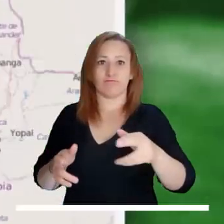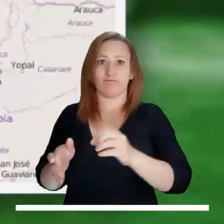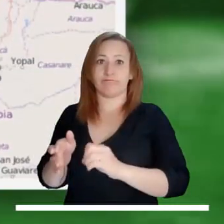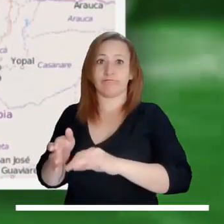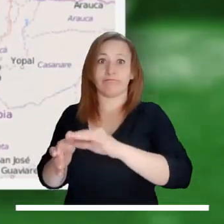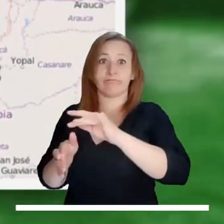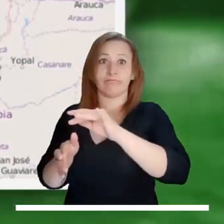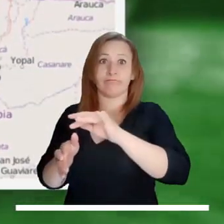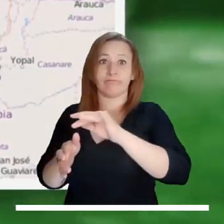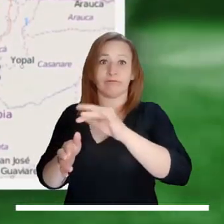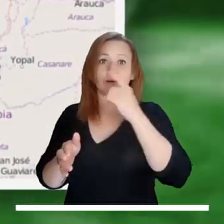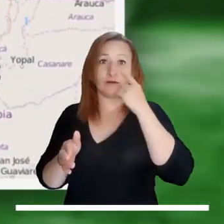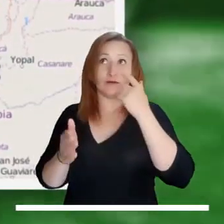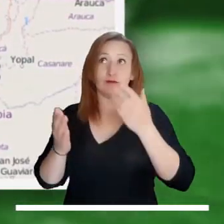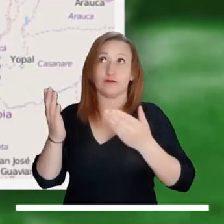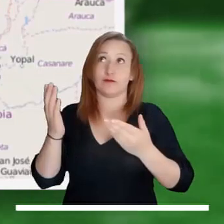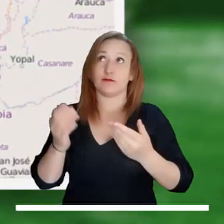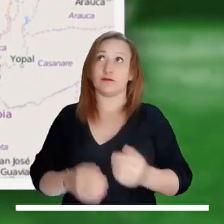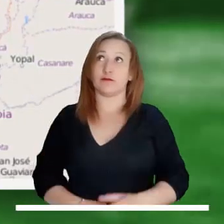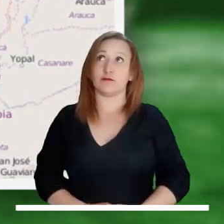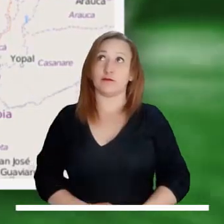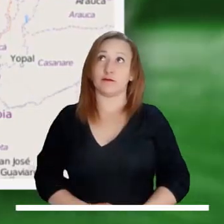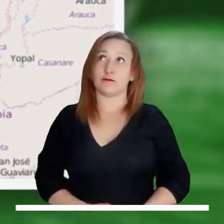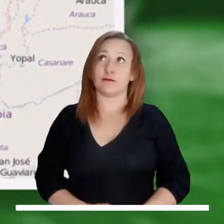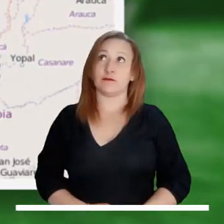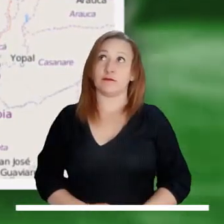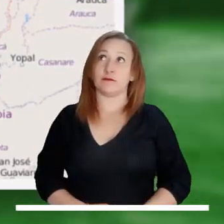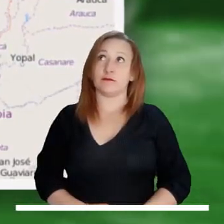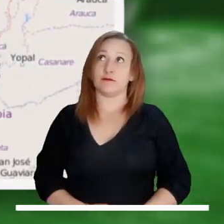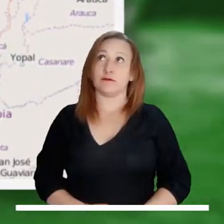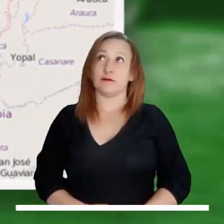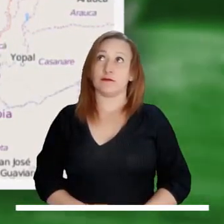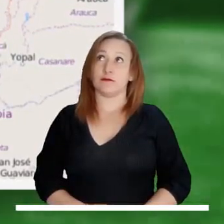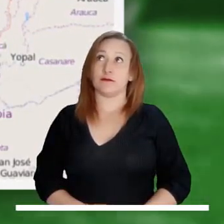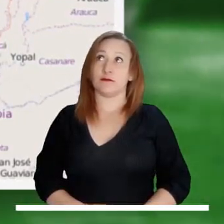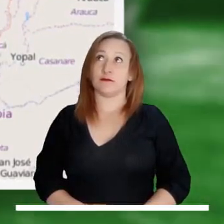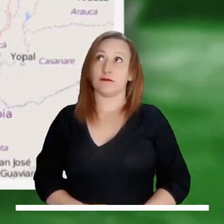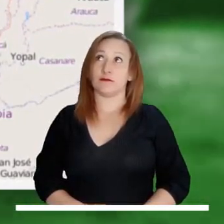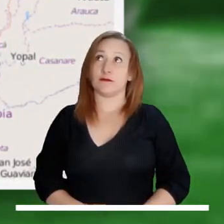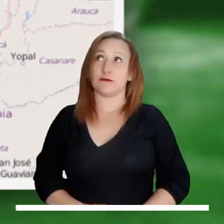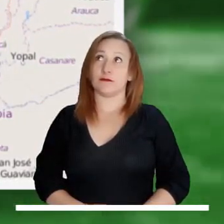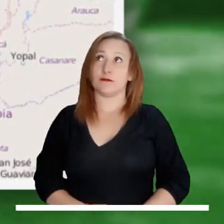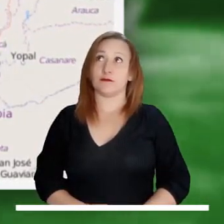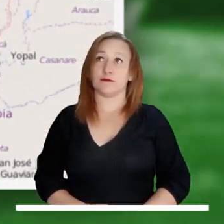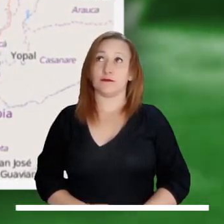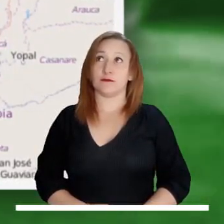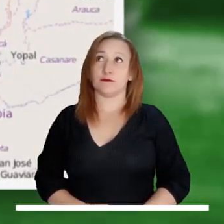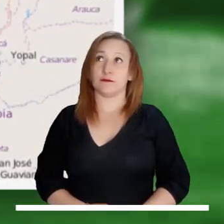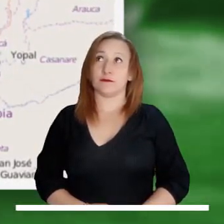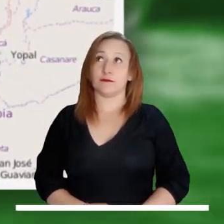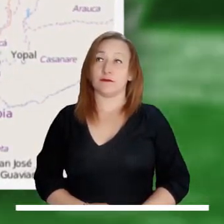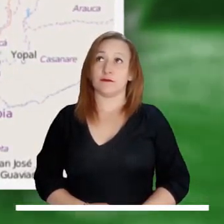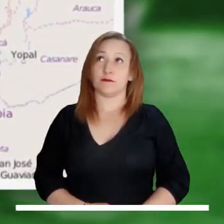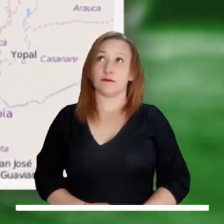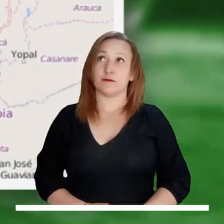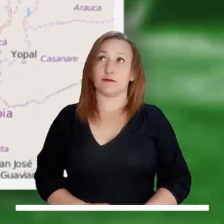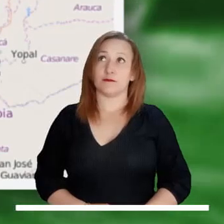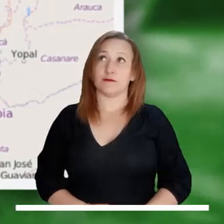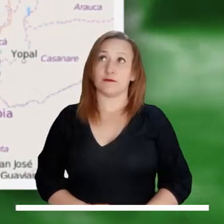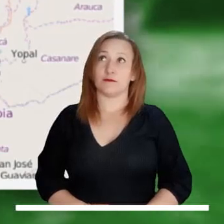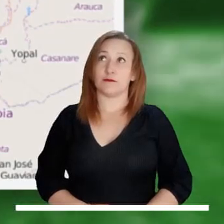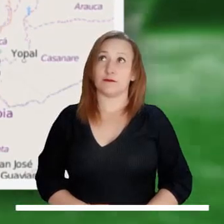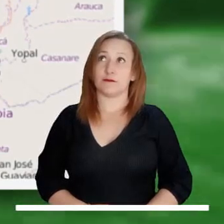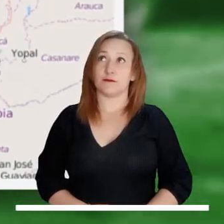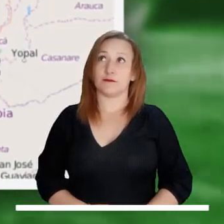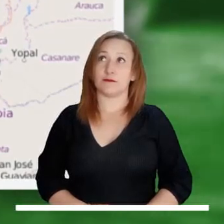Alerta roja en Antioquia por creciente súbita en el río Munindó. Varias familias resultaron damnificadas en la población de